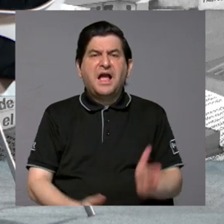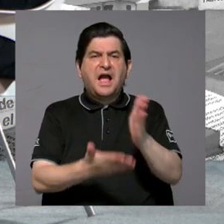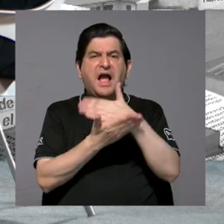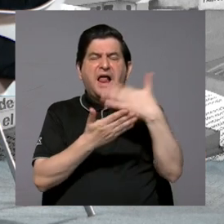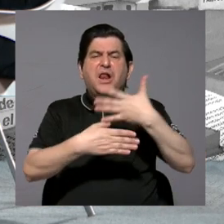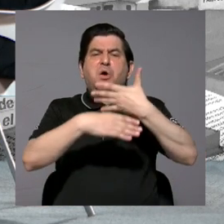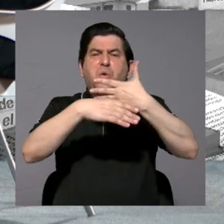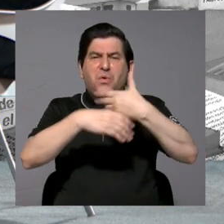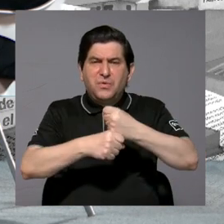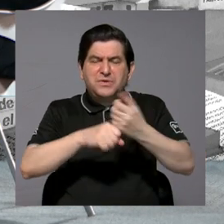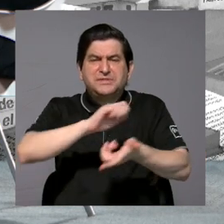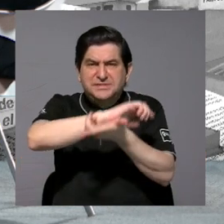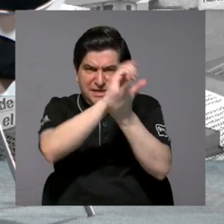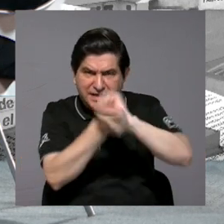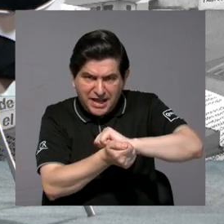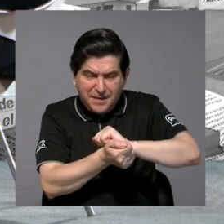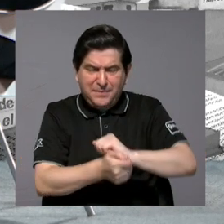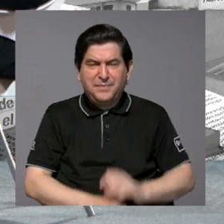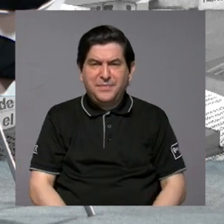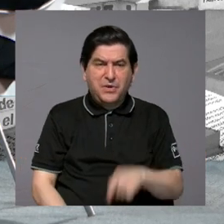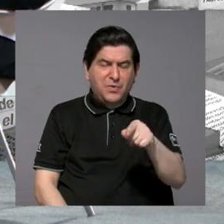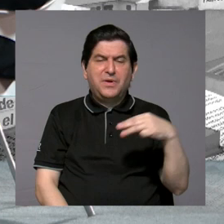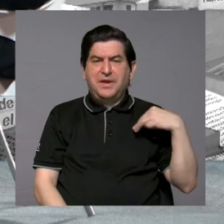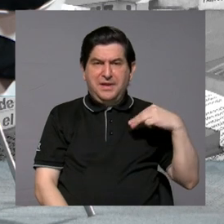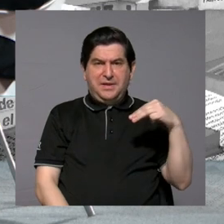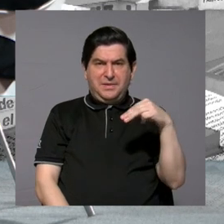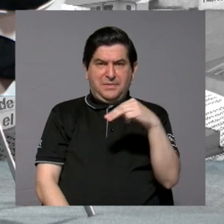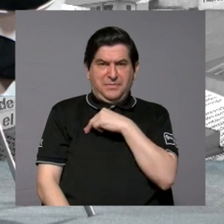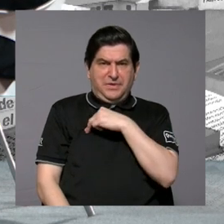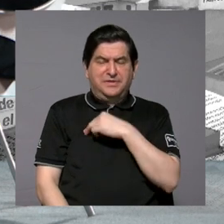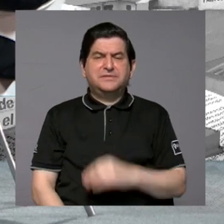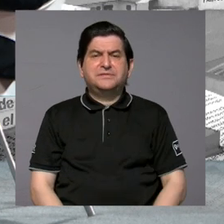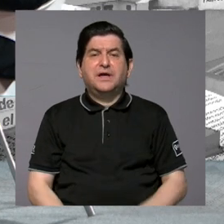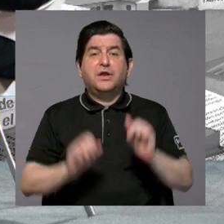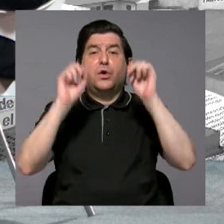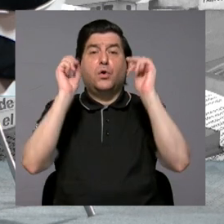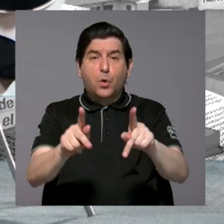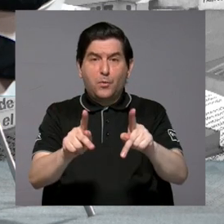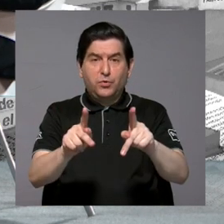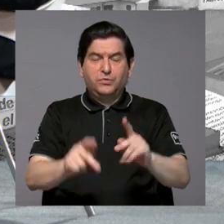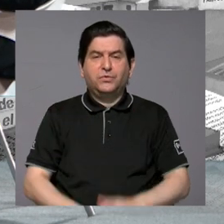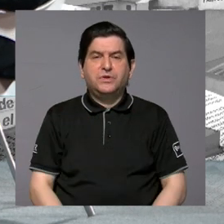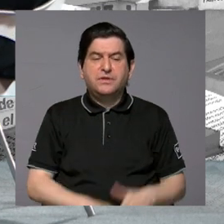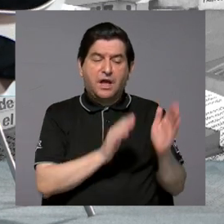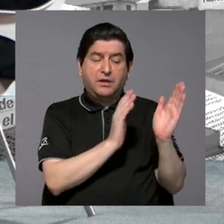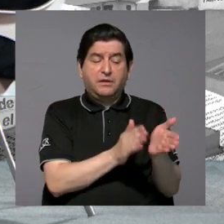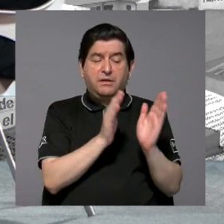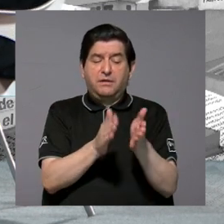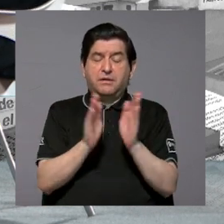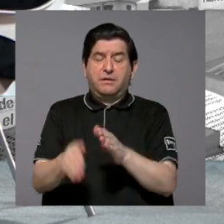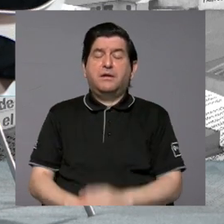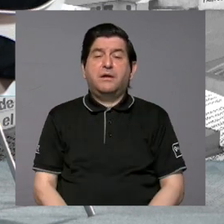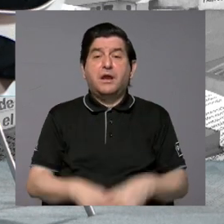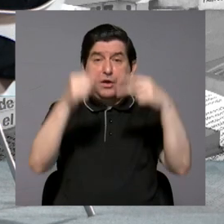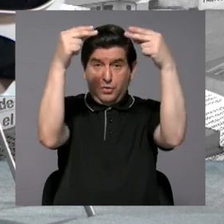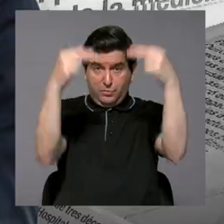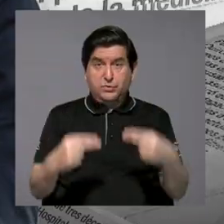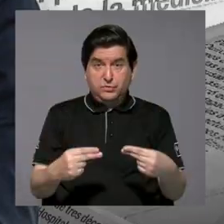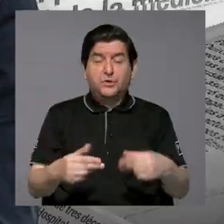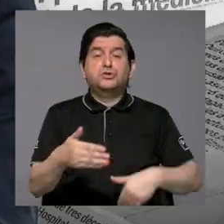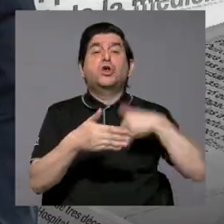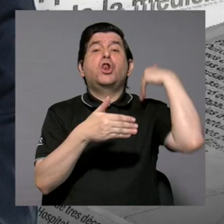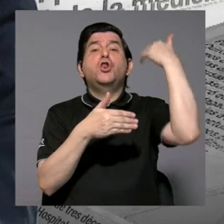algunas modificaciones donde ese ministerio tenía la posibilidad de hacer planificación y la presupuestación.